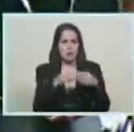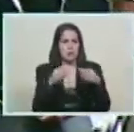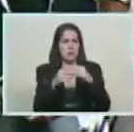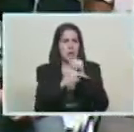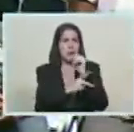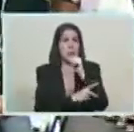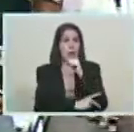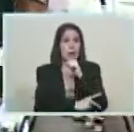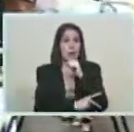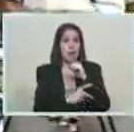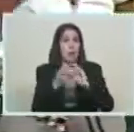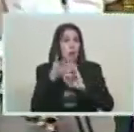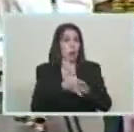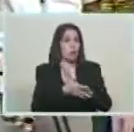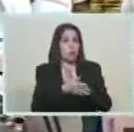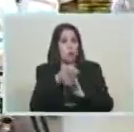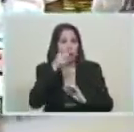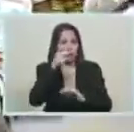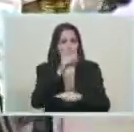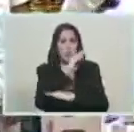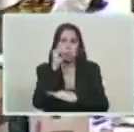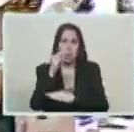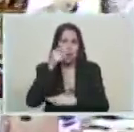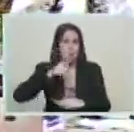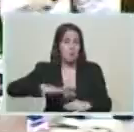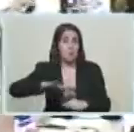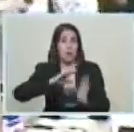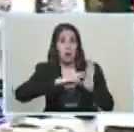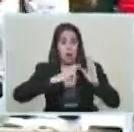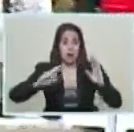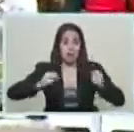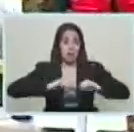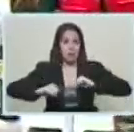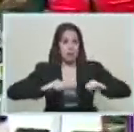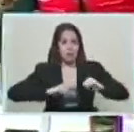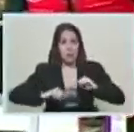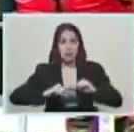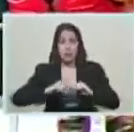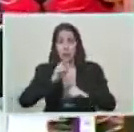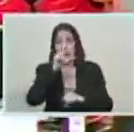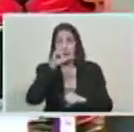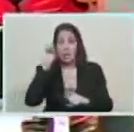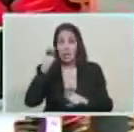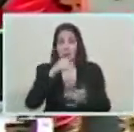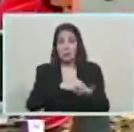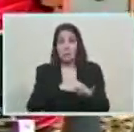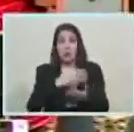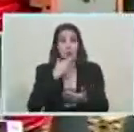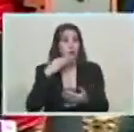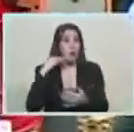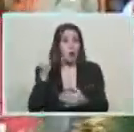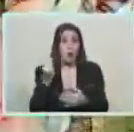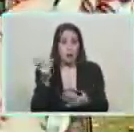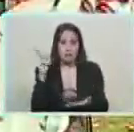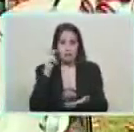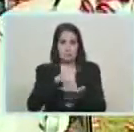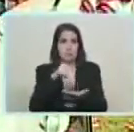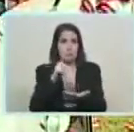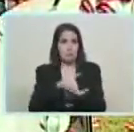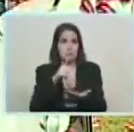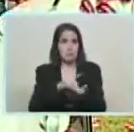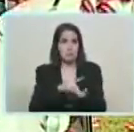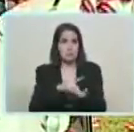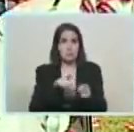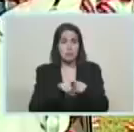para atender a nuestro pueblo, pero también está el movimiento nacional de recreadores y de recreadoras. 30.000 jóvenes se incorporan entre